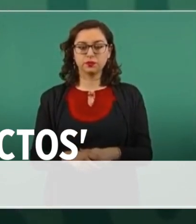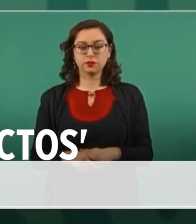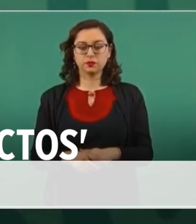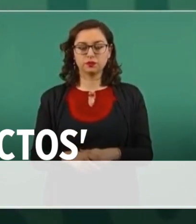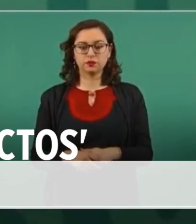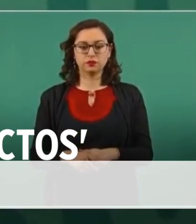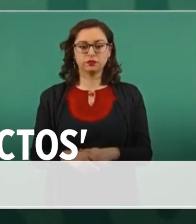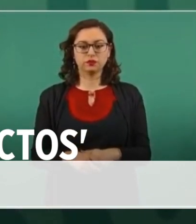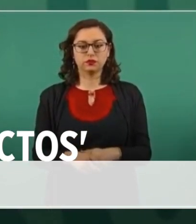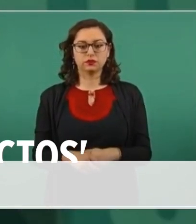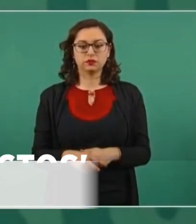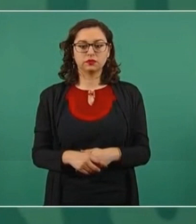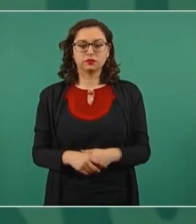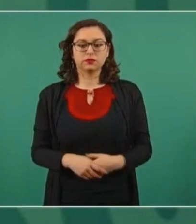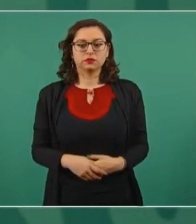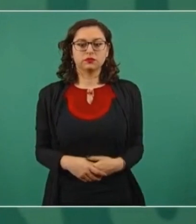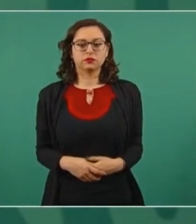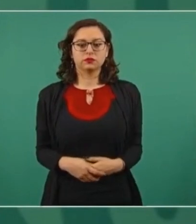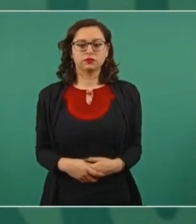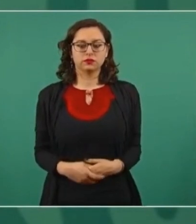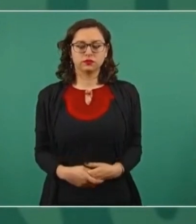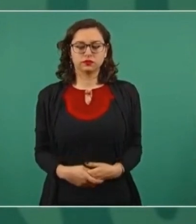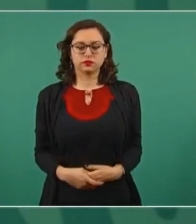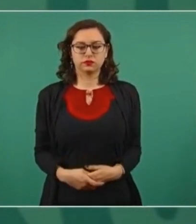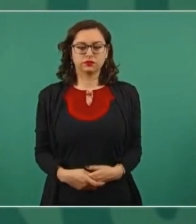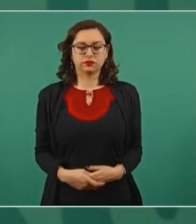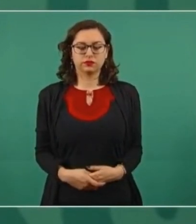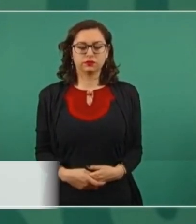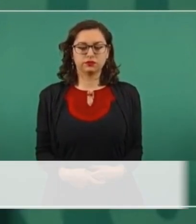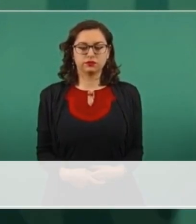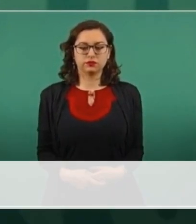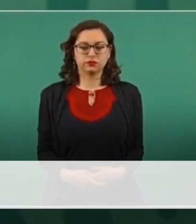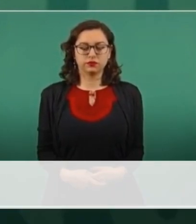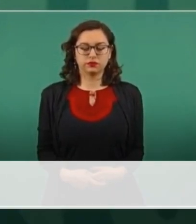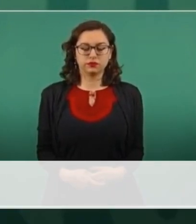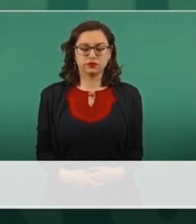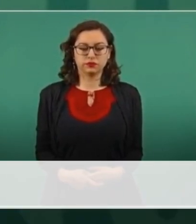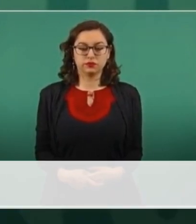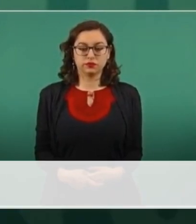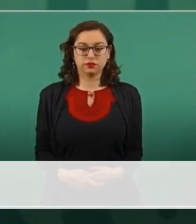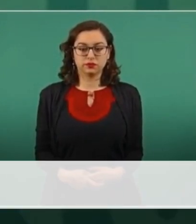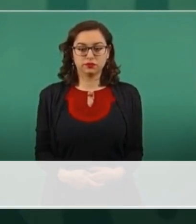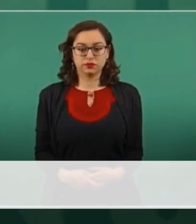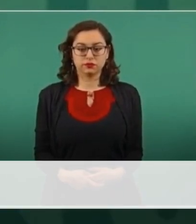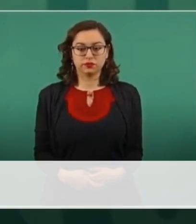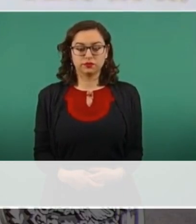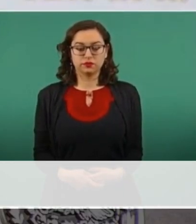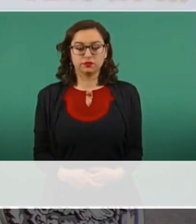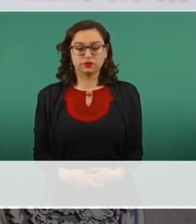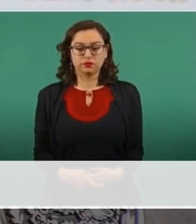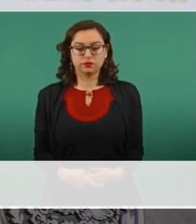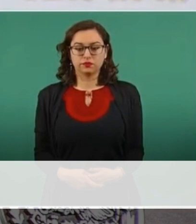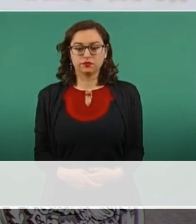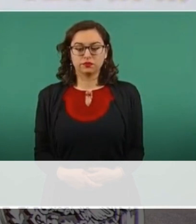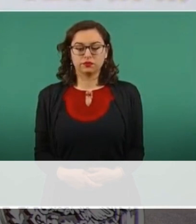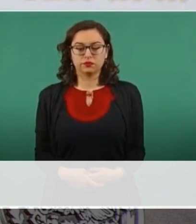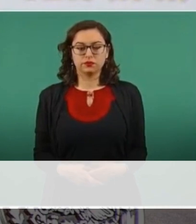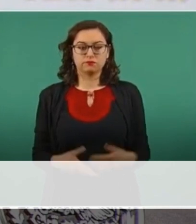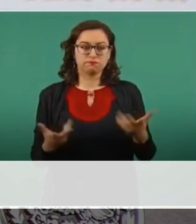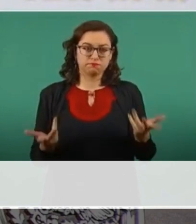acerca de cómo